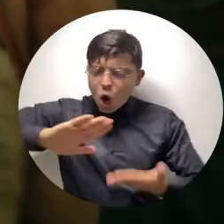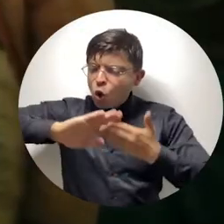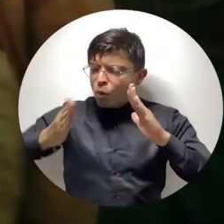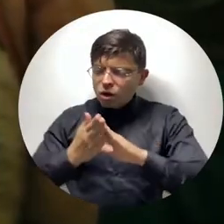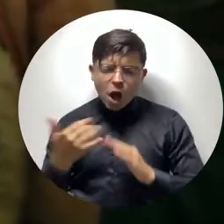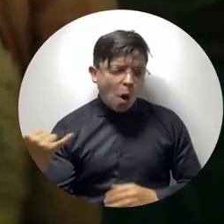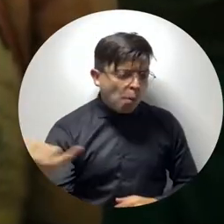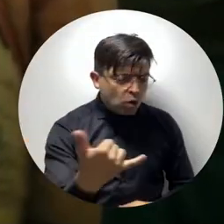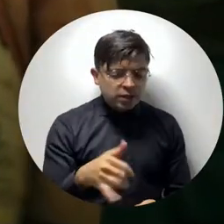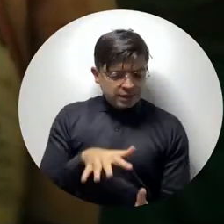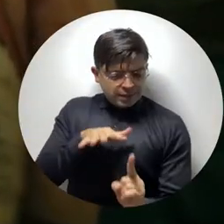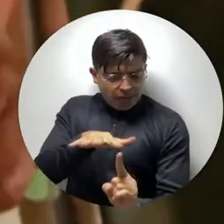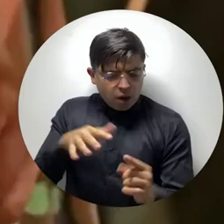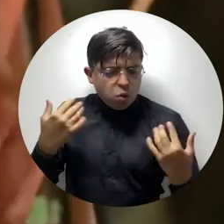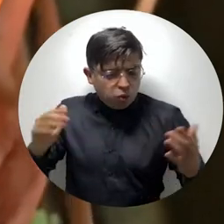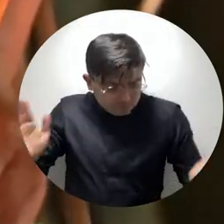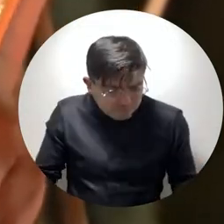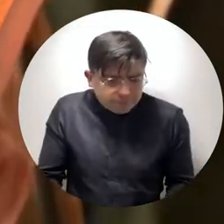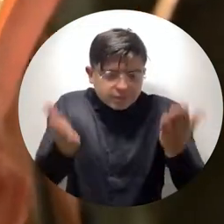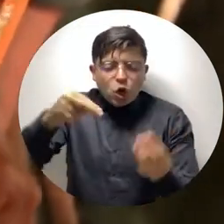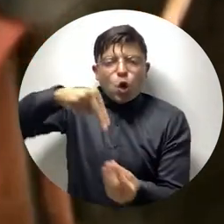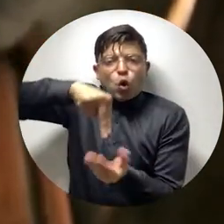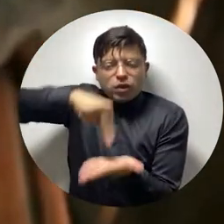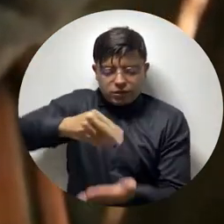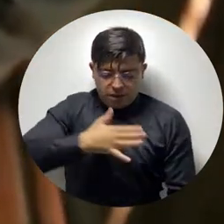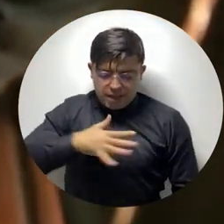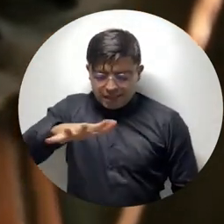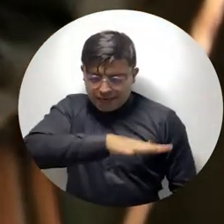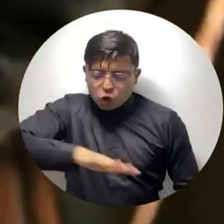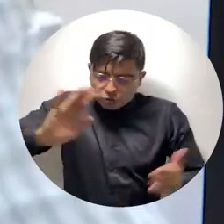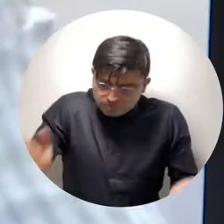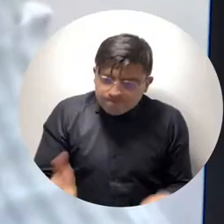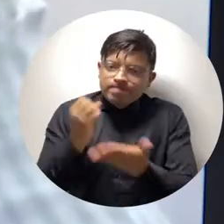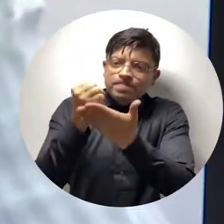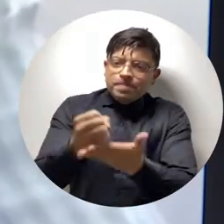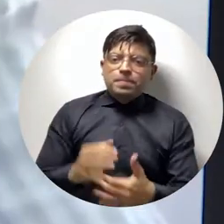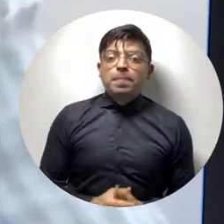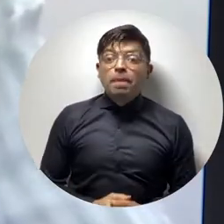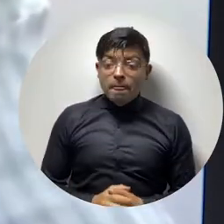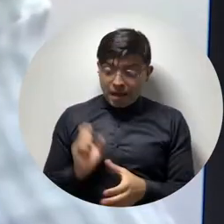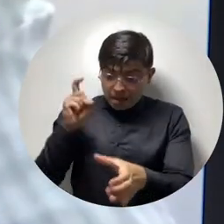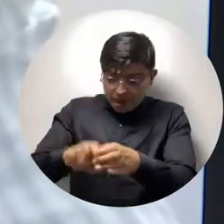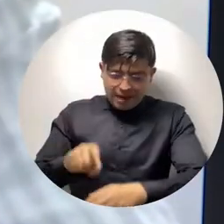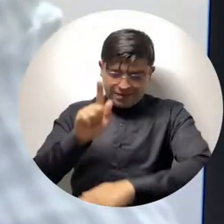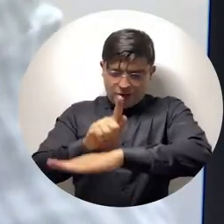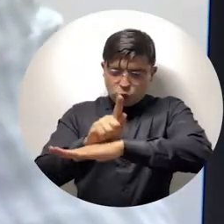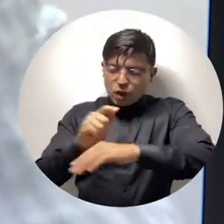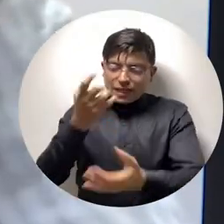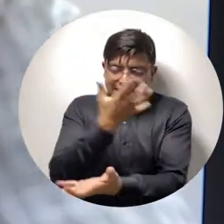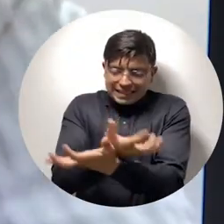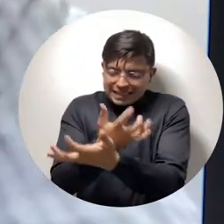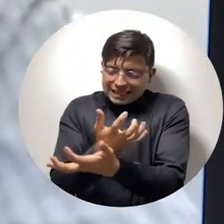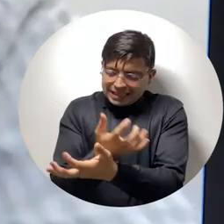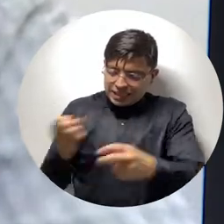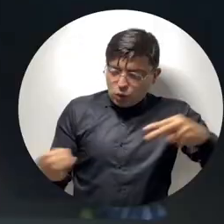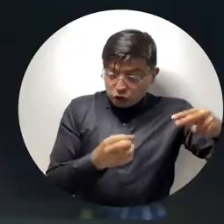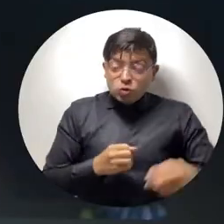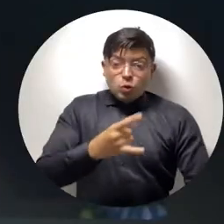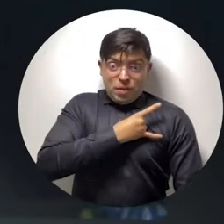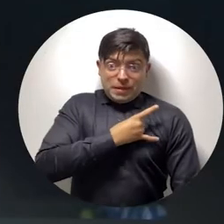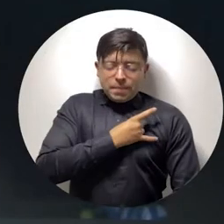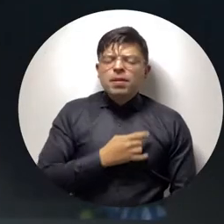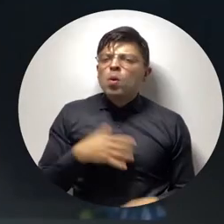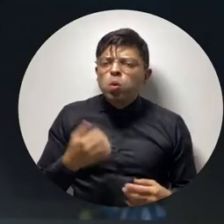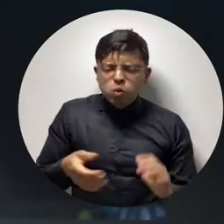esas comunidades y poder aportar a nuestro contexto, a nuestros territorios. El doctorado adscrito a la Facultad de Ciencias de la Educación de la Alma Mater